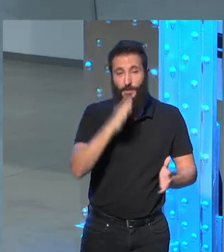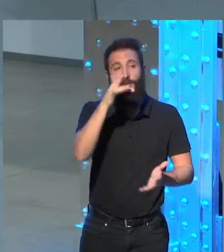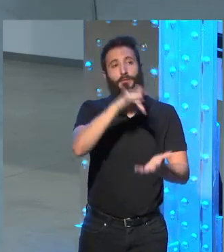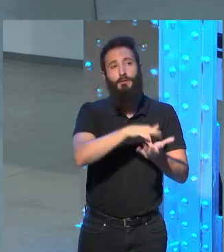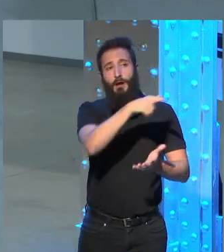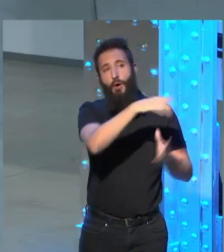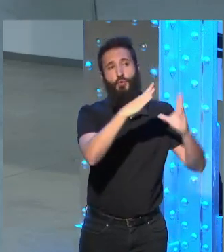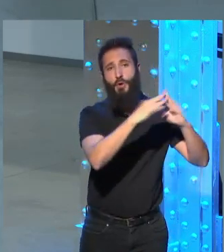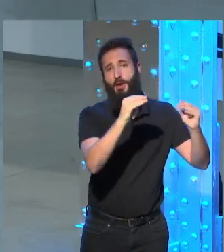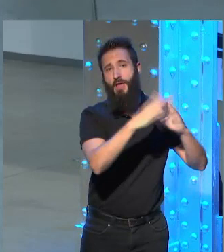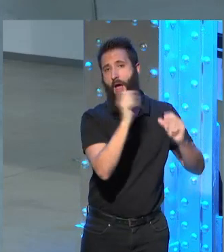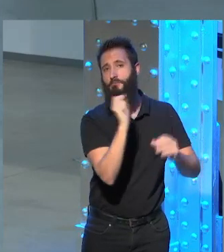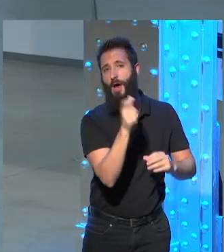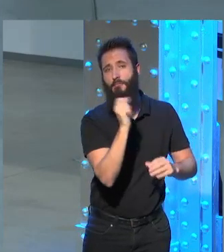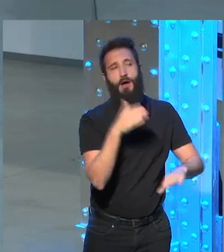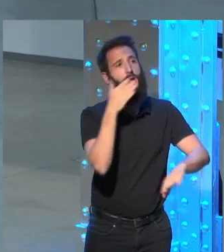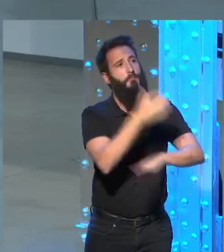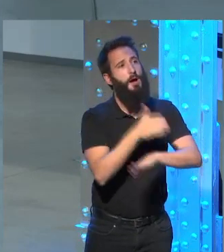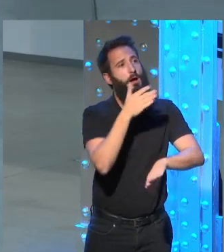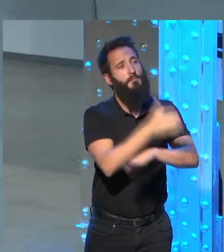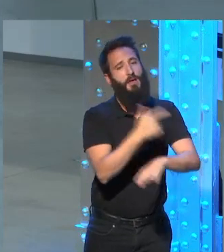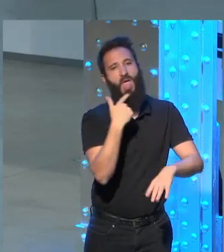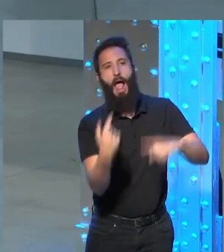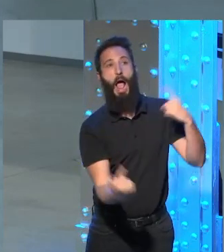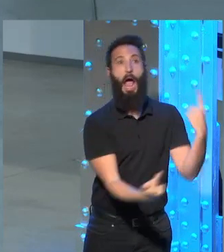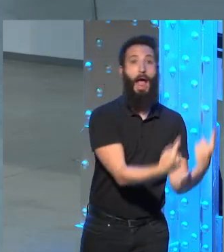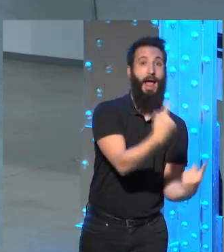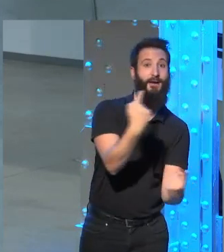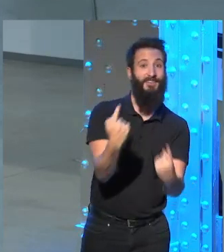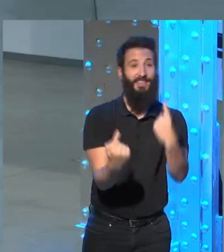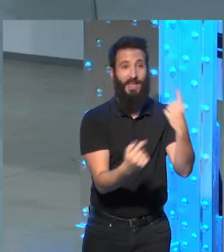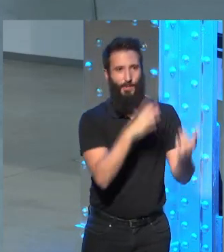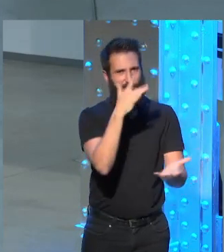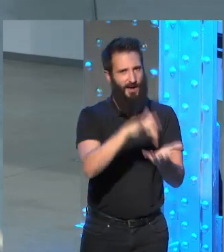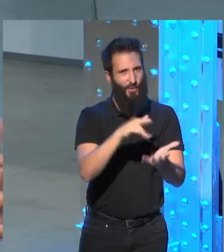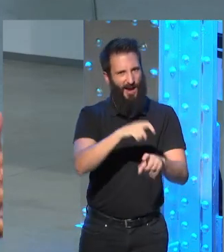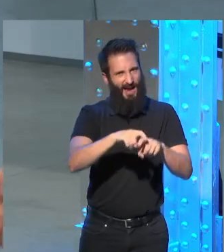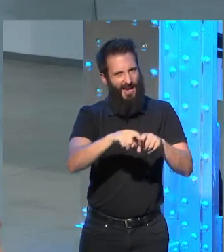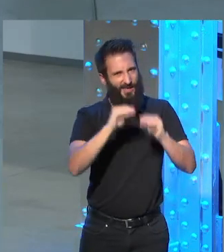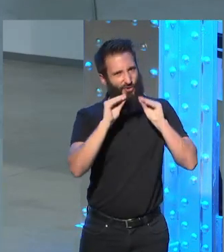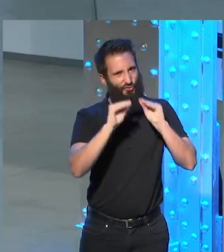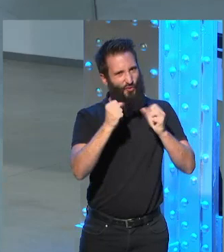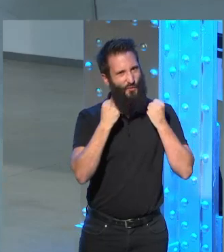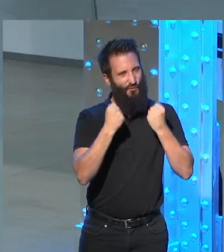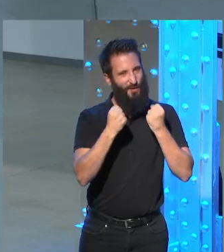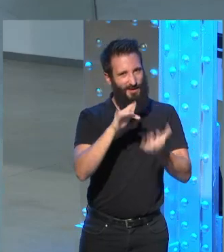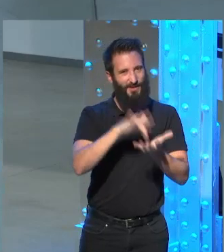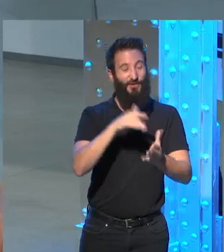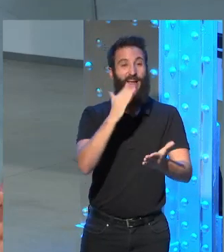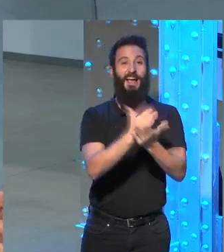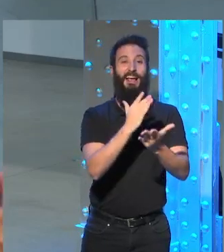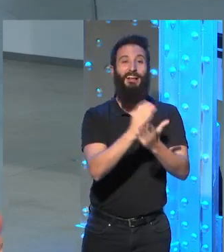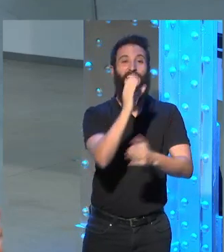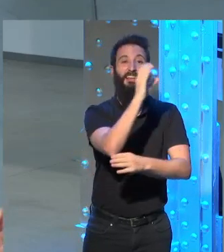todavía iba a la universidad y que a veces no podía con su genio y se metía a las clases de física